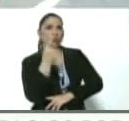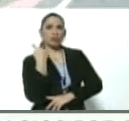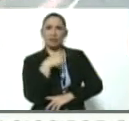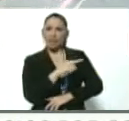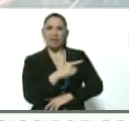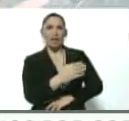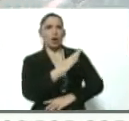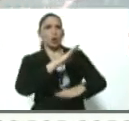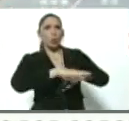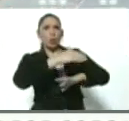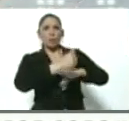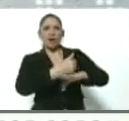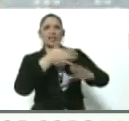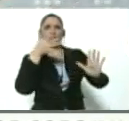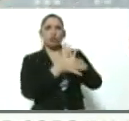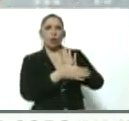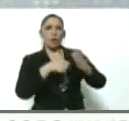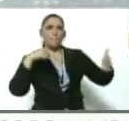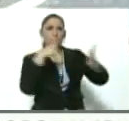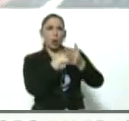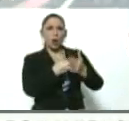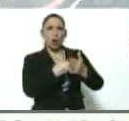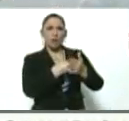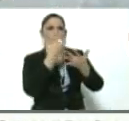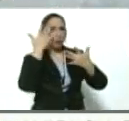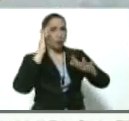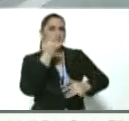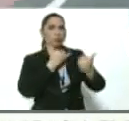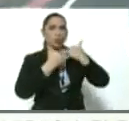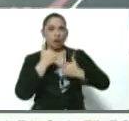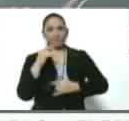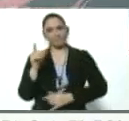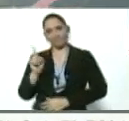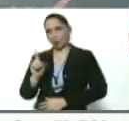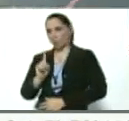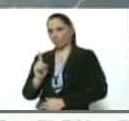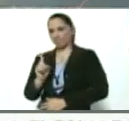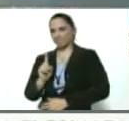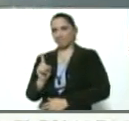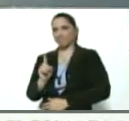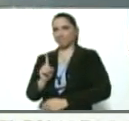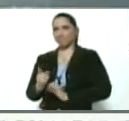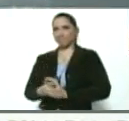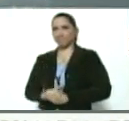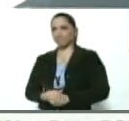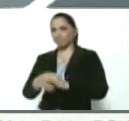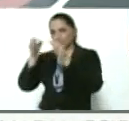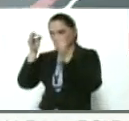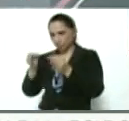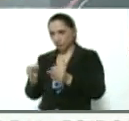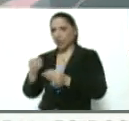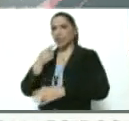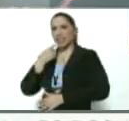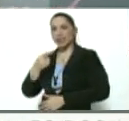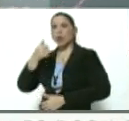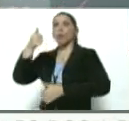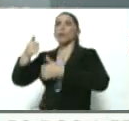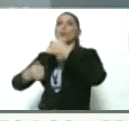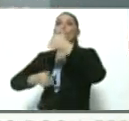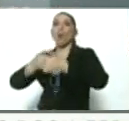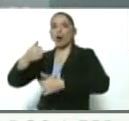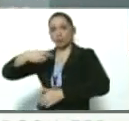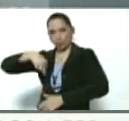que ver con esa intentona frustrada? No, no, Julio. No es real. Le digo cuál es nuestra